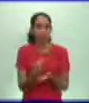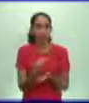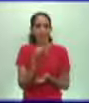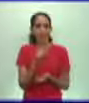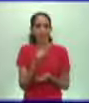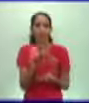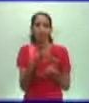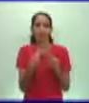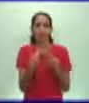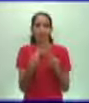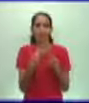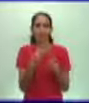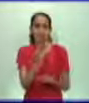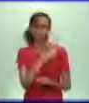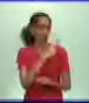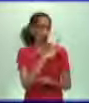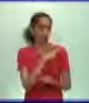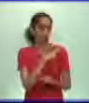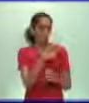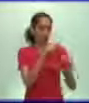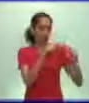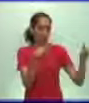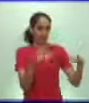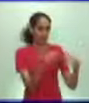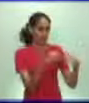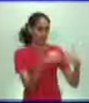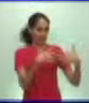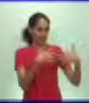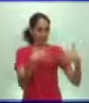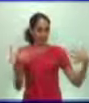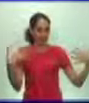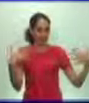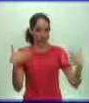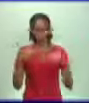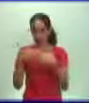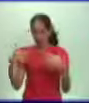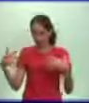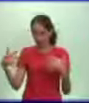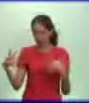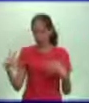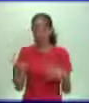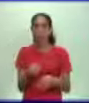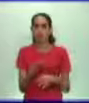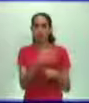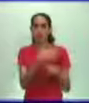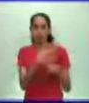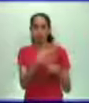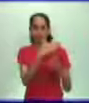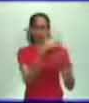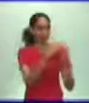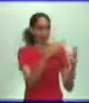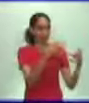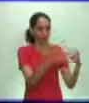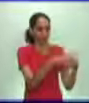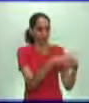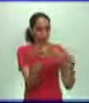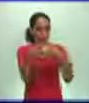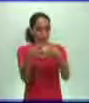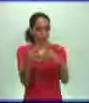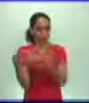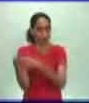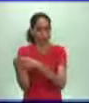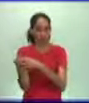cercaron esos territorios y comenzaron en ellos a pastorear ovejas para el intercambio, para el comercio. Y esa fue una medida que